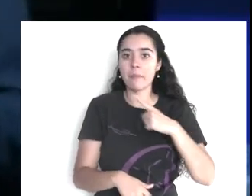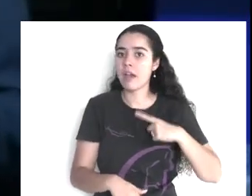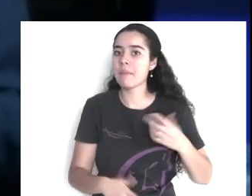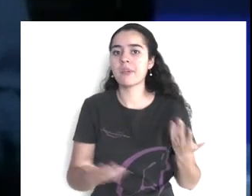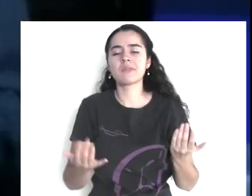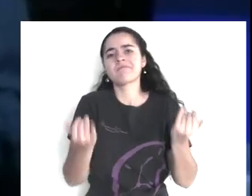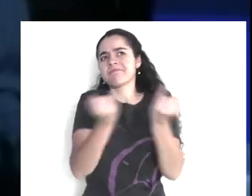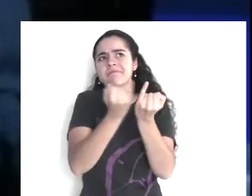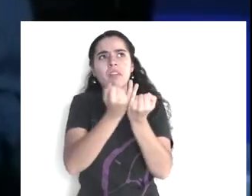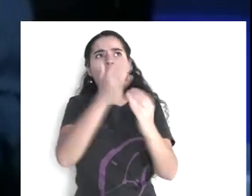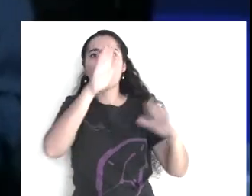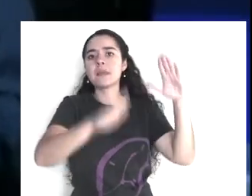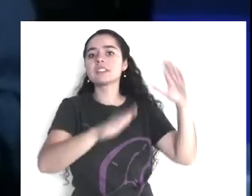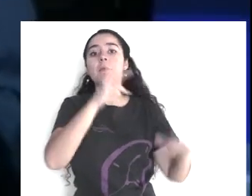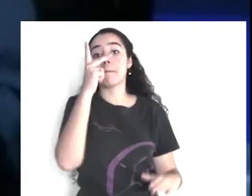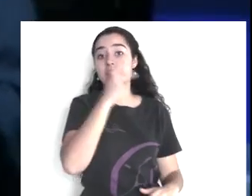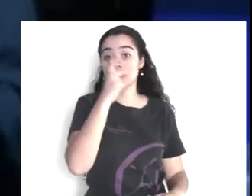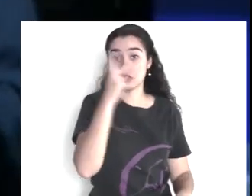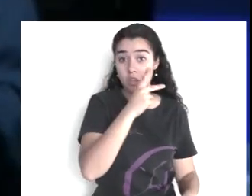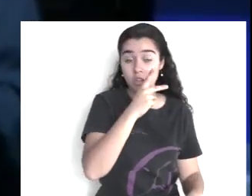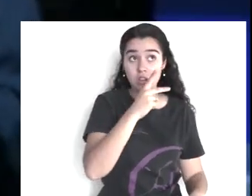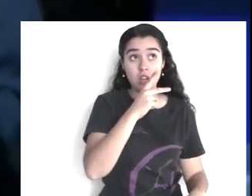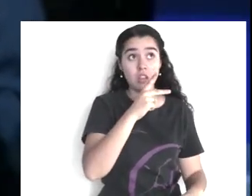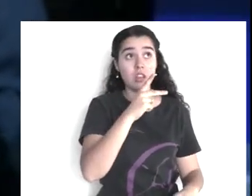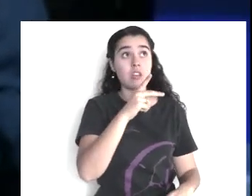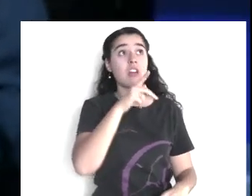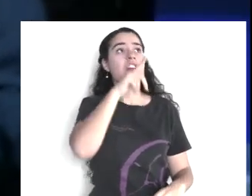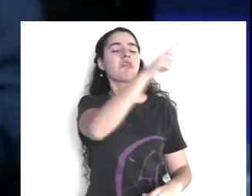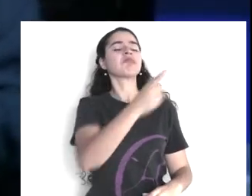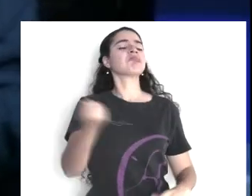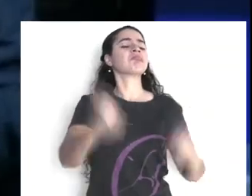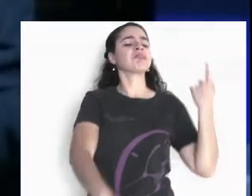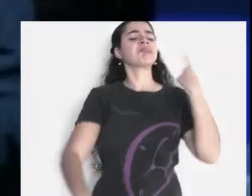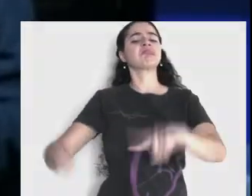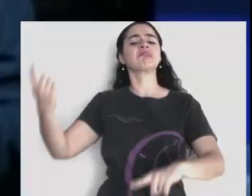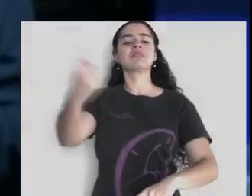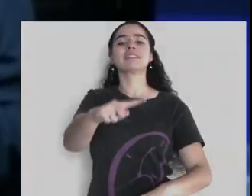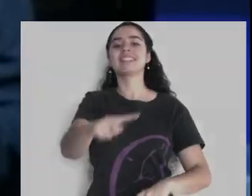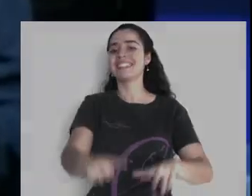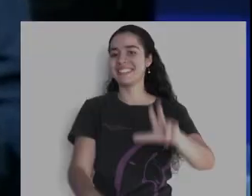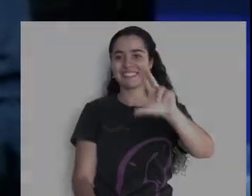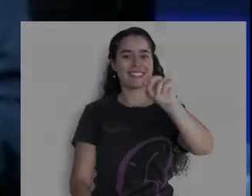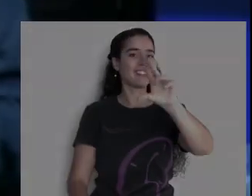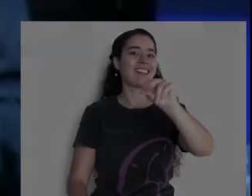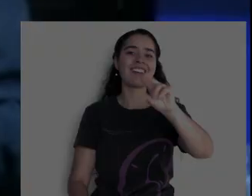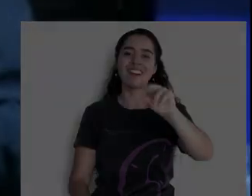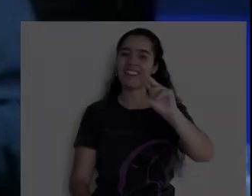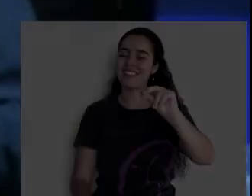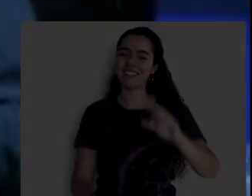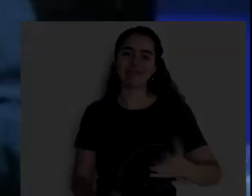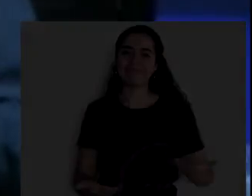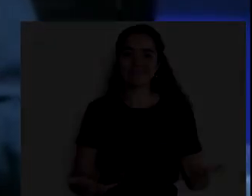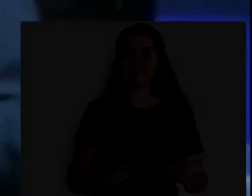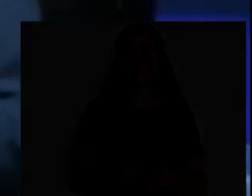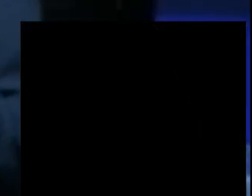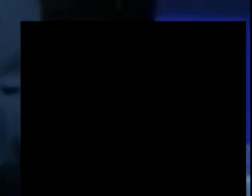dice, porque usted, nosotros tenemos un papa, dice, y ustedes tienen uno en cada, en cada congregación,